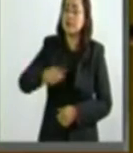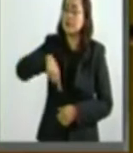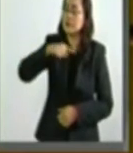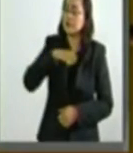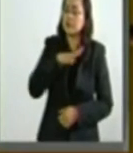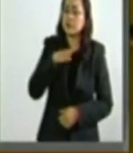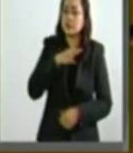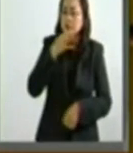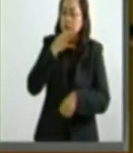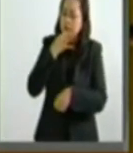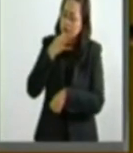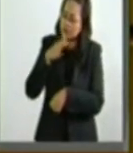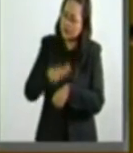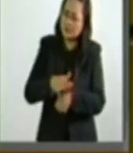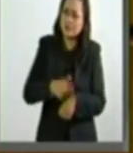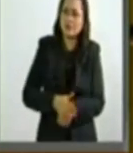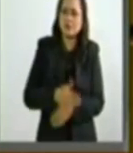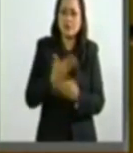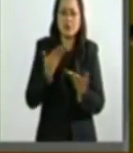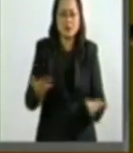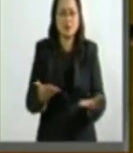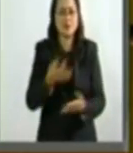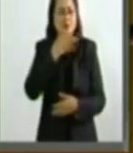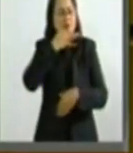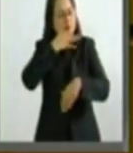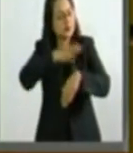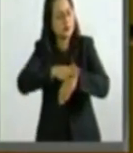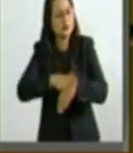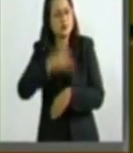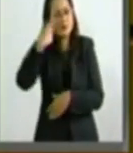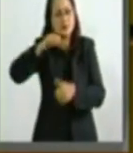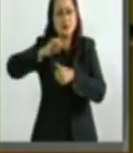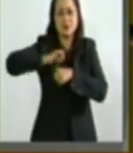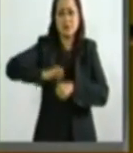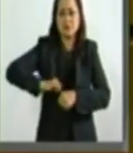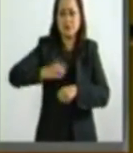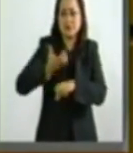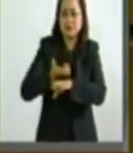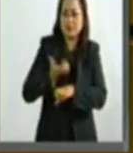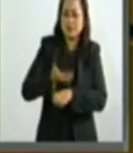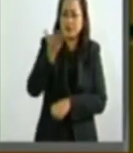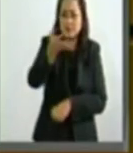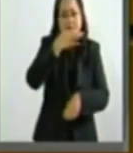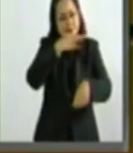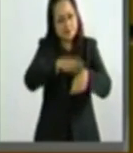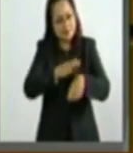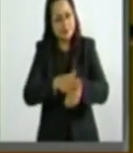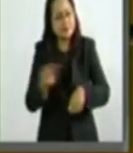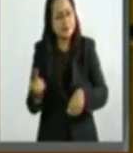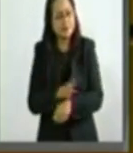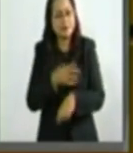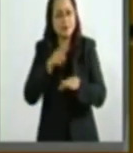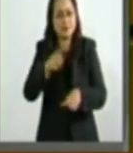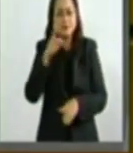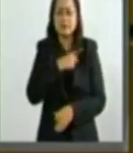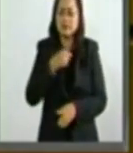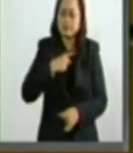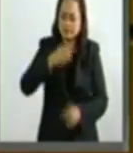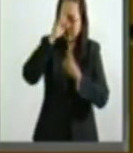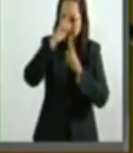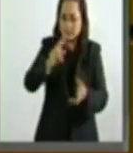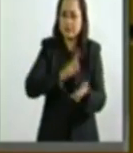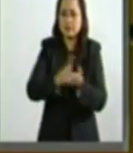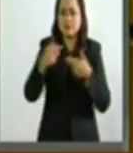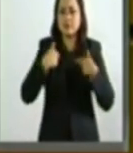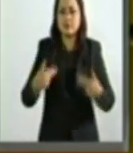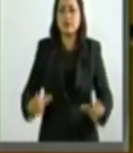un amplio llamado a las autoridades de los Estados Unidos para que se respeten los